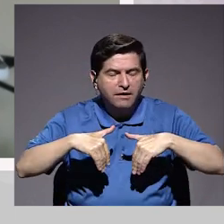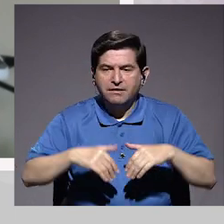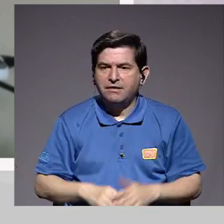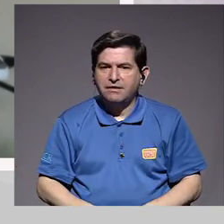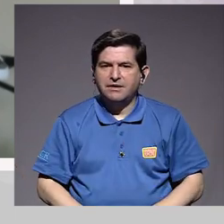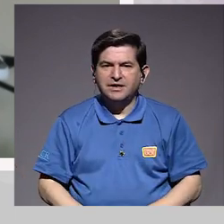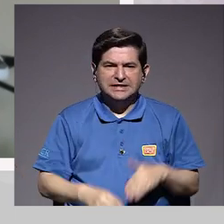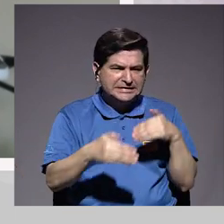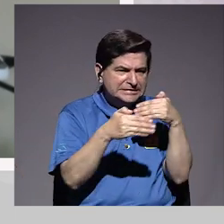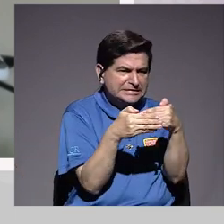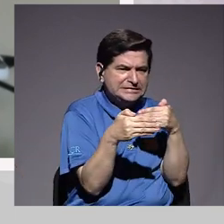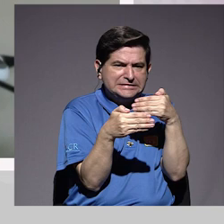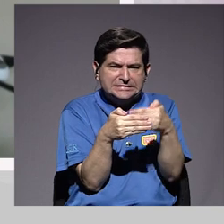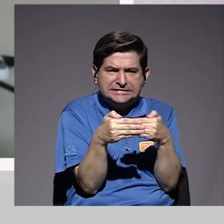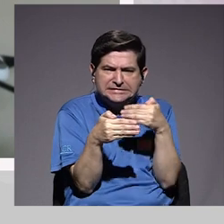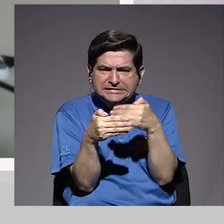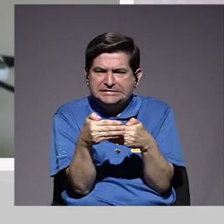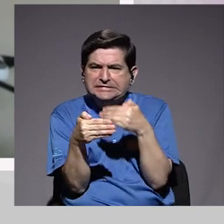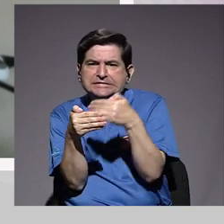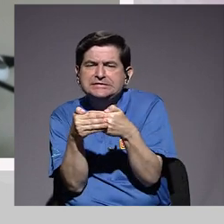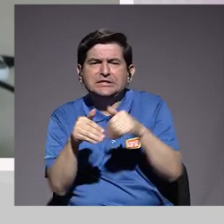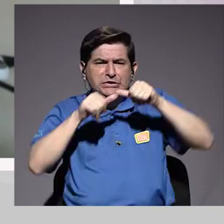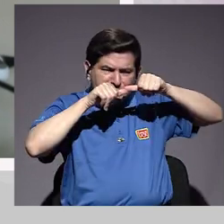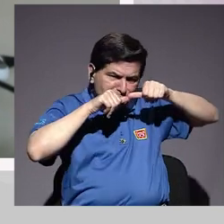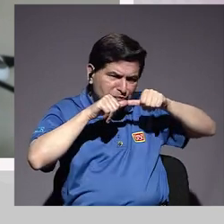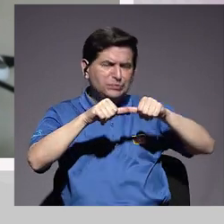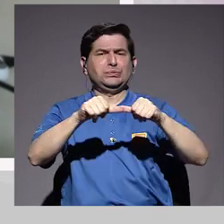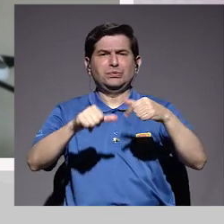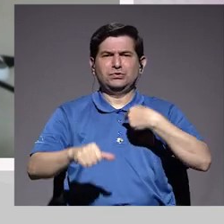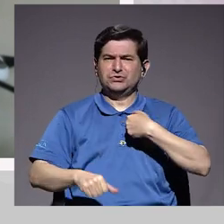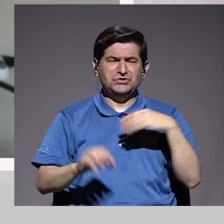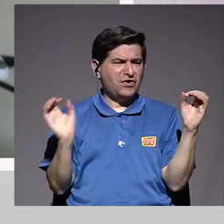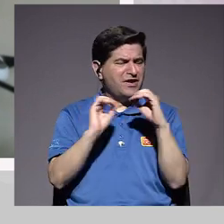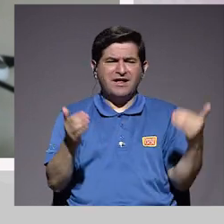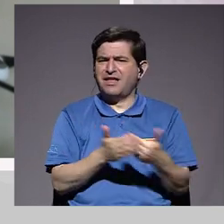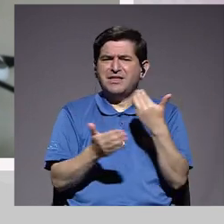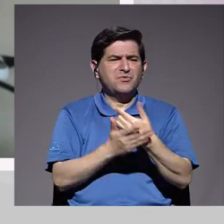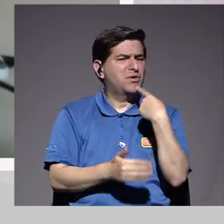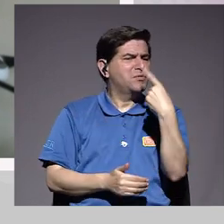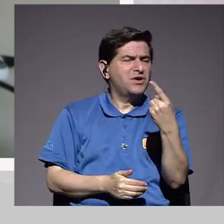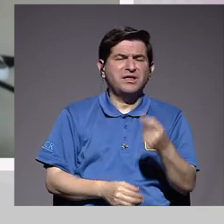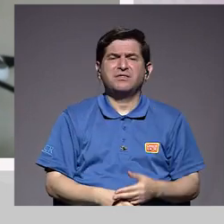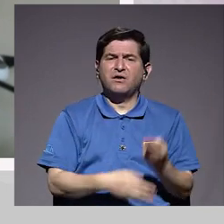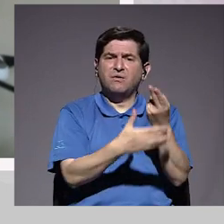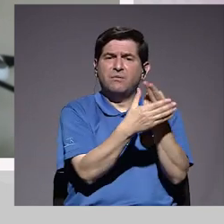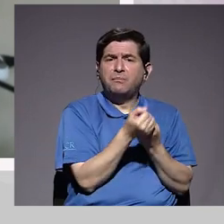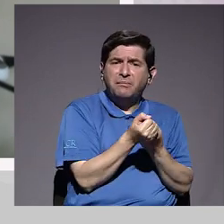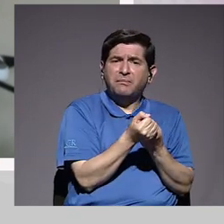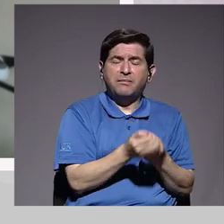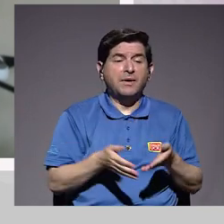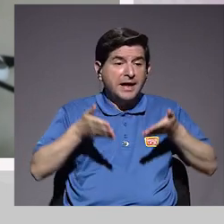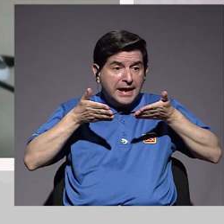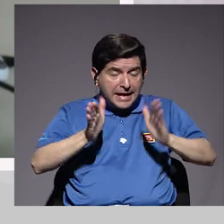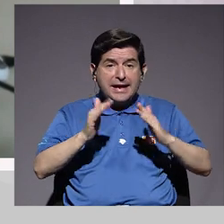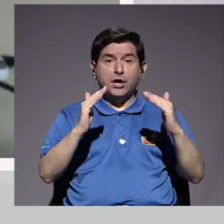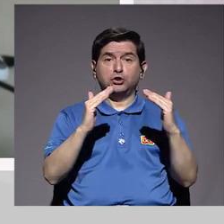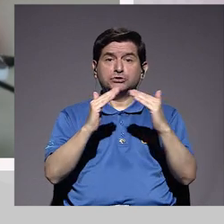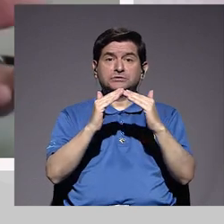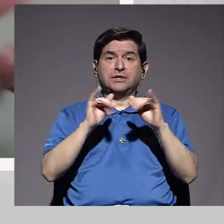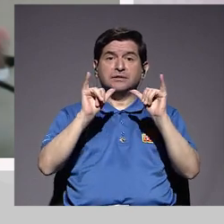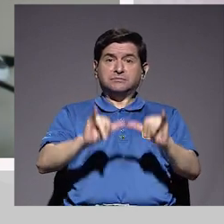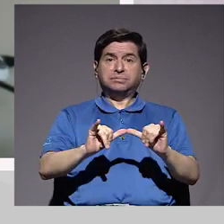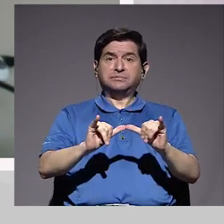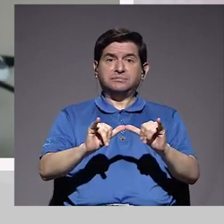constante, donde yo no tengo nada nuevo que decirle a mi pareja, donde están los hijos en casa también. Nadie